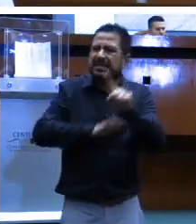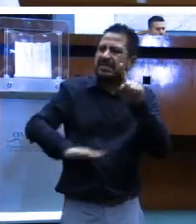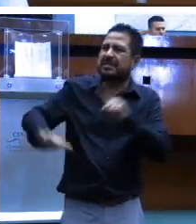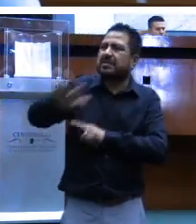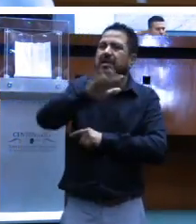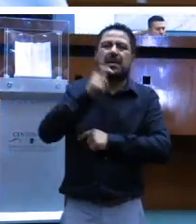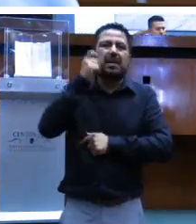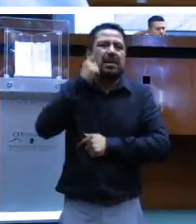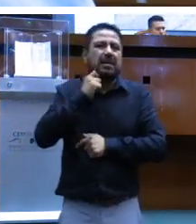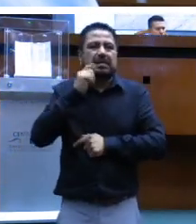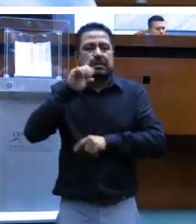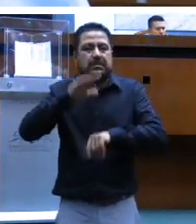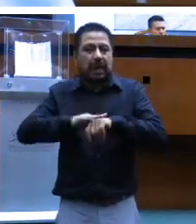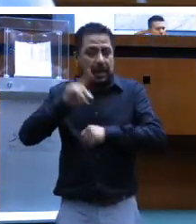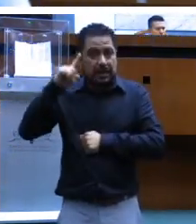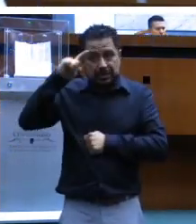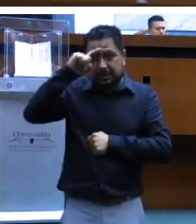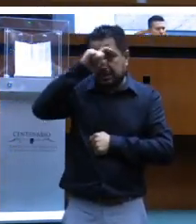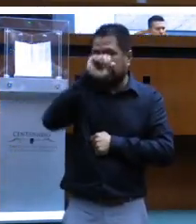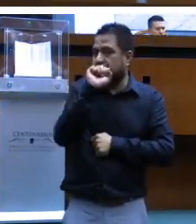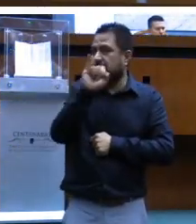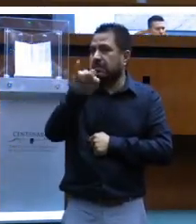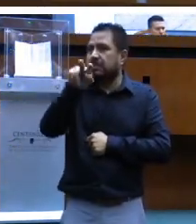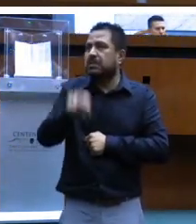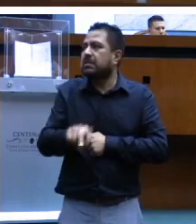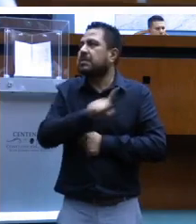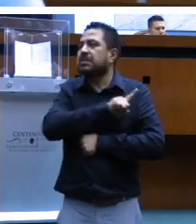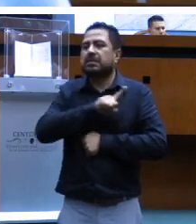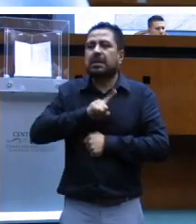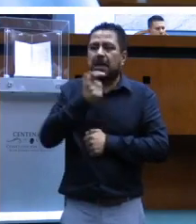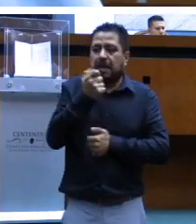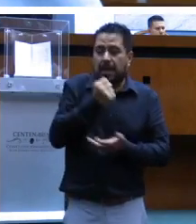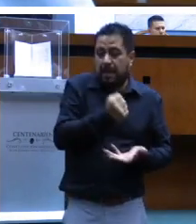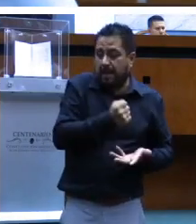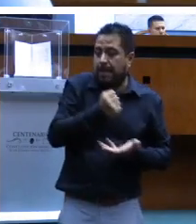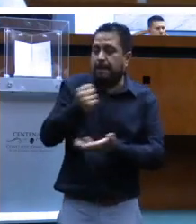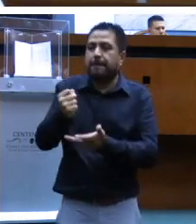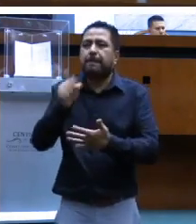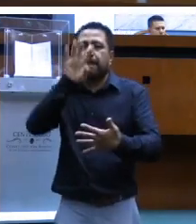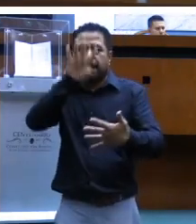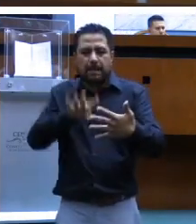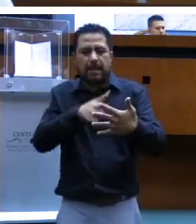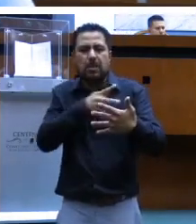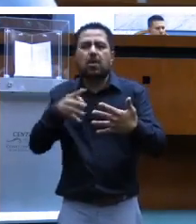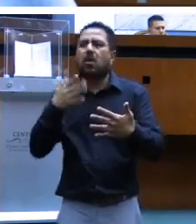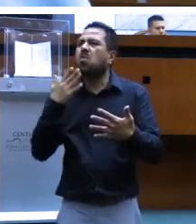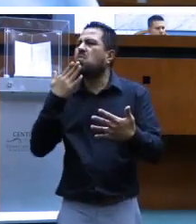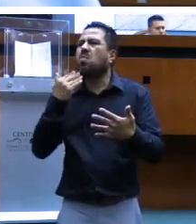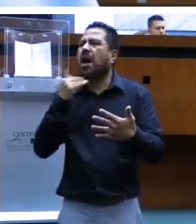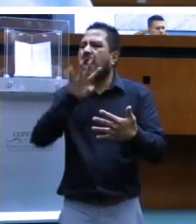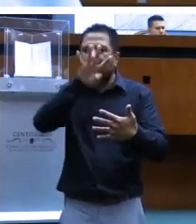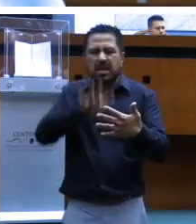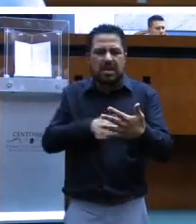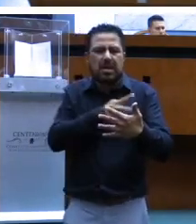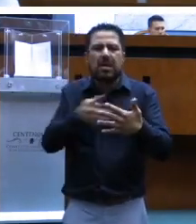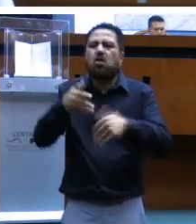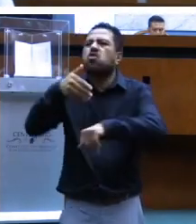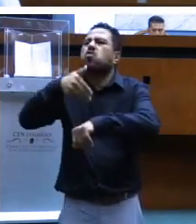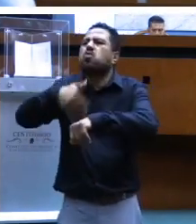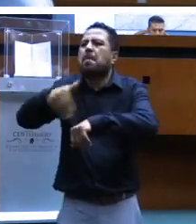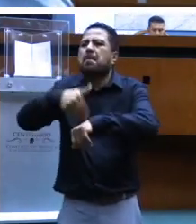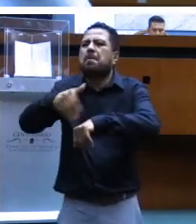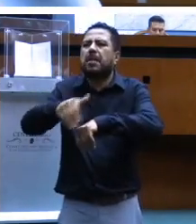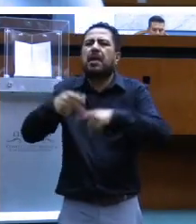situación. Que se asignen recursos. Estadísticas. No hay estadísticas en el Estado de qué